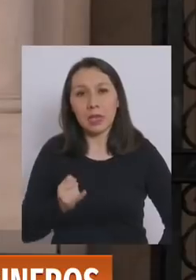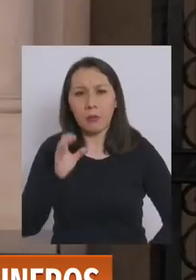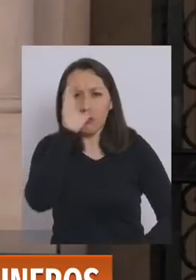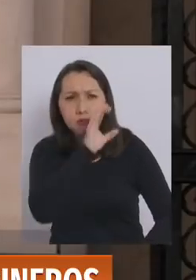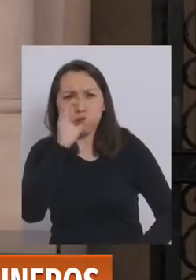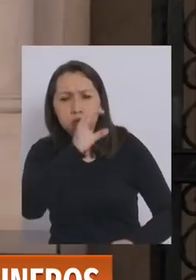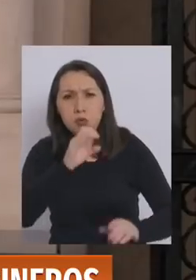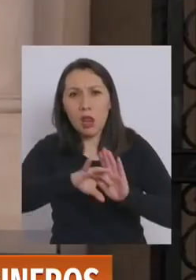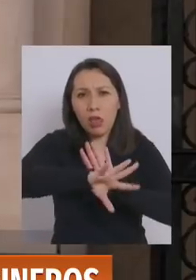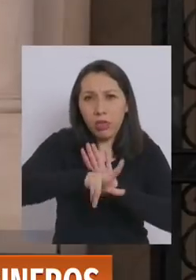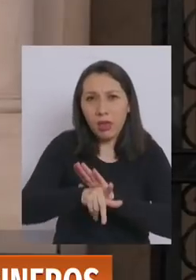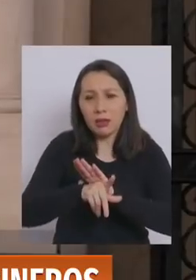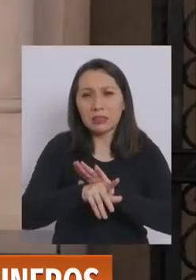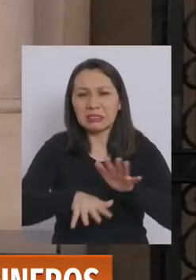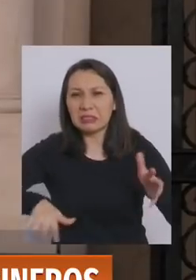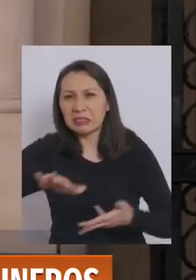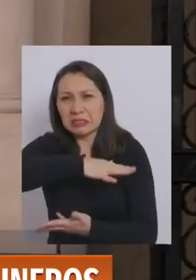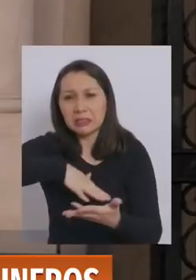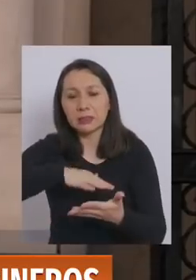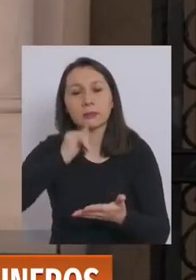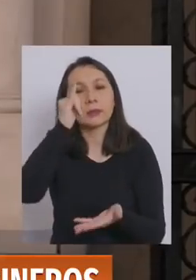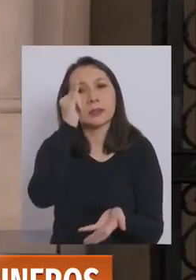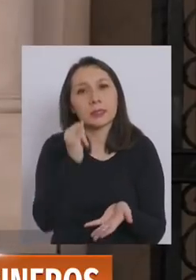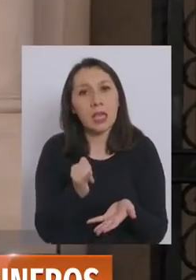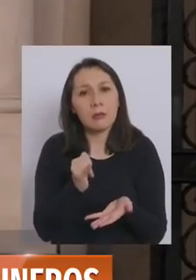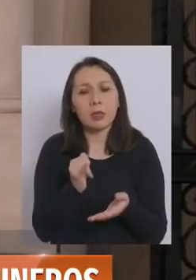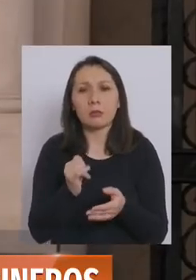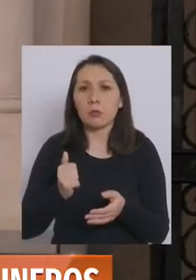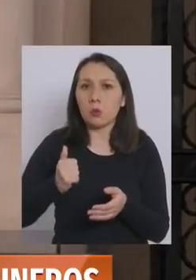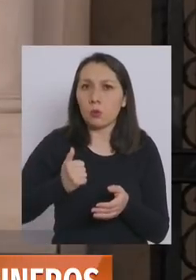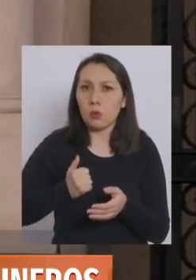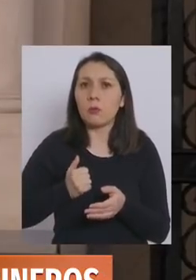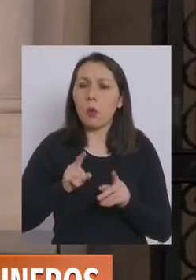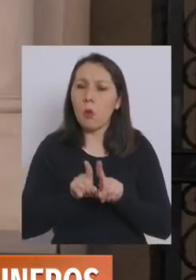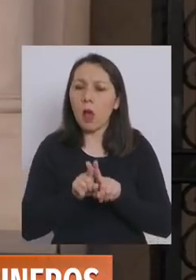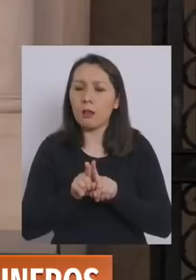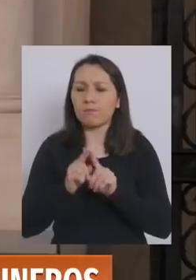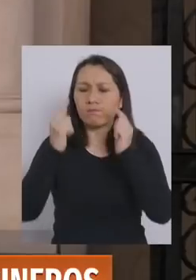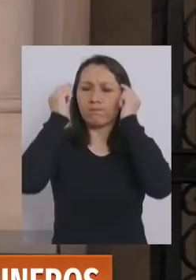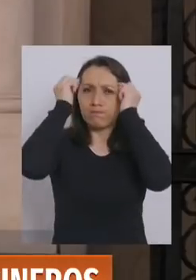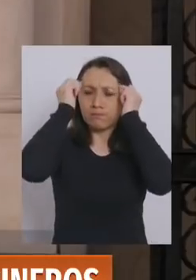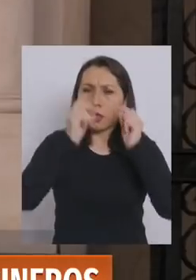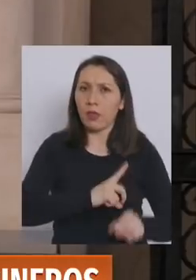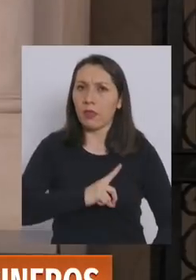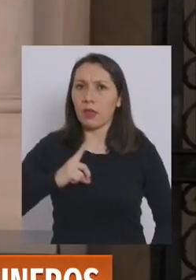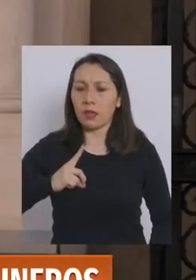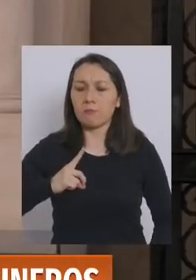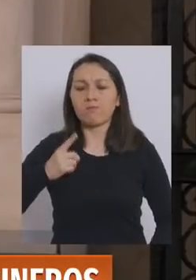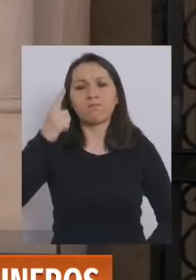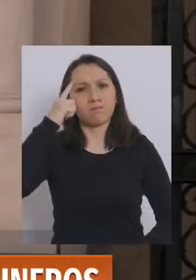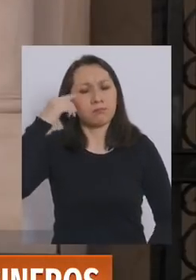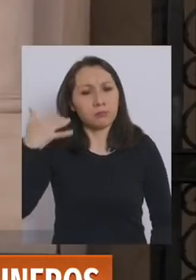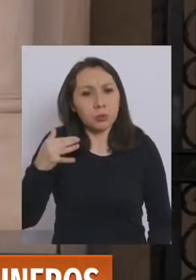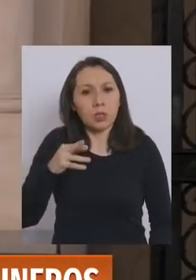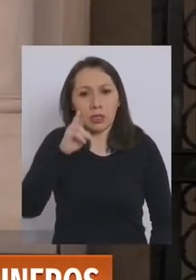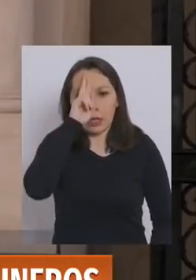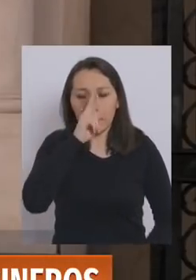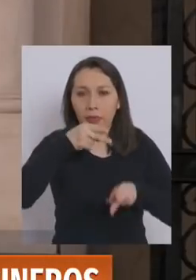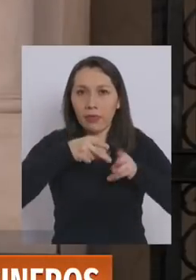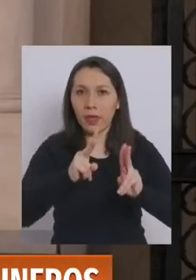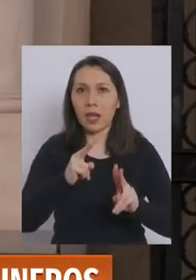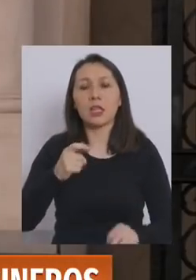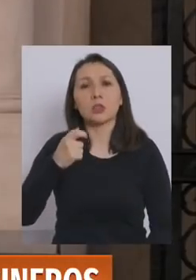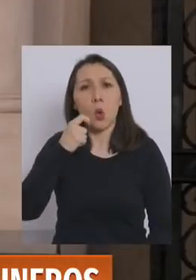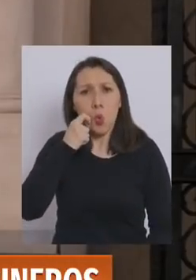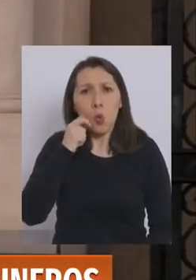persecución de la delincuencia esté regida por los principios de la dignidad, por los principios del respeto a los derechos humanos,